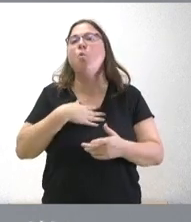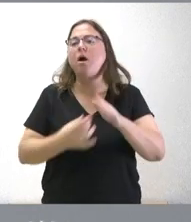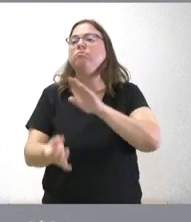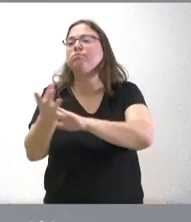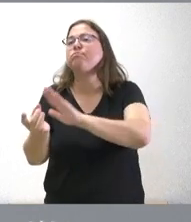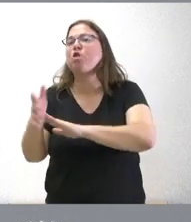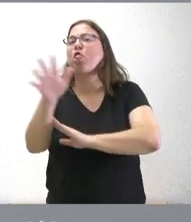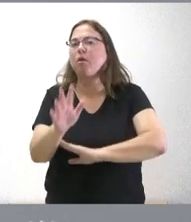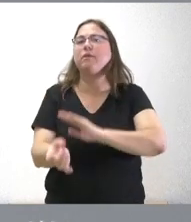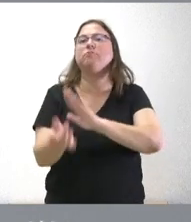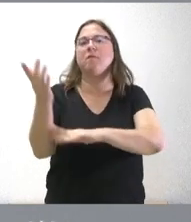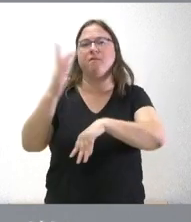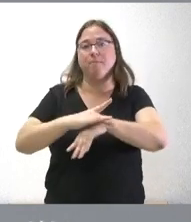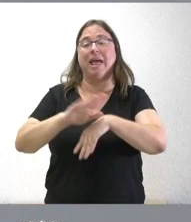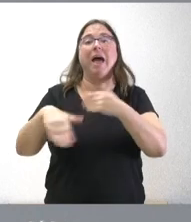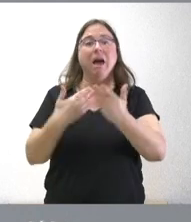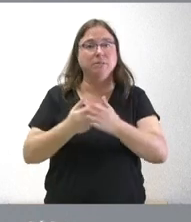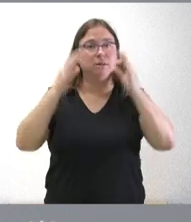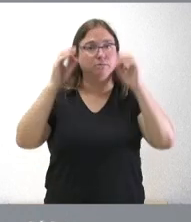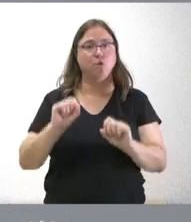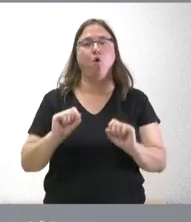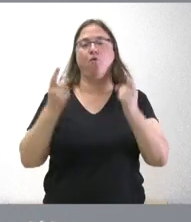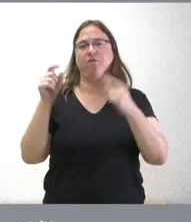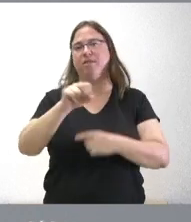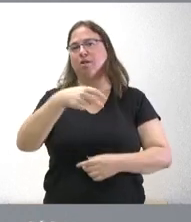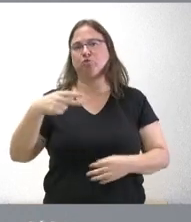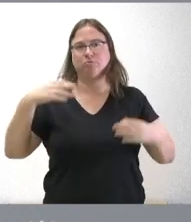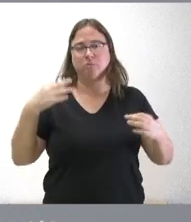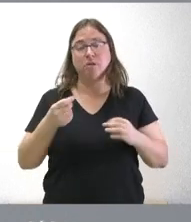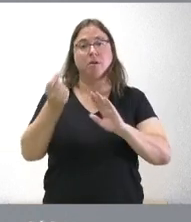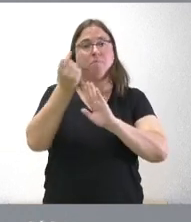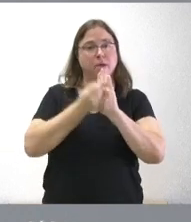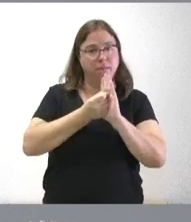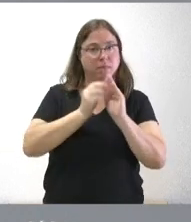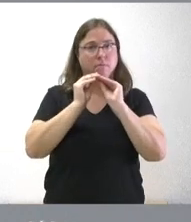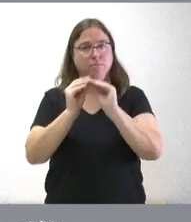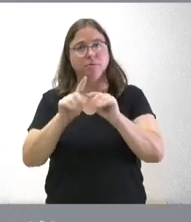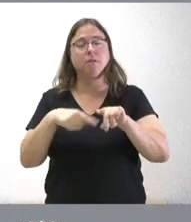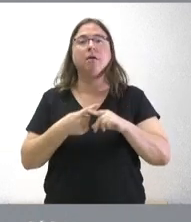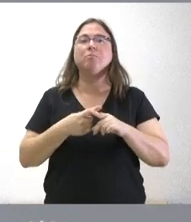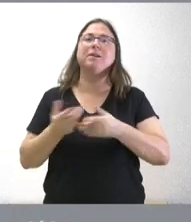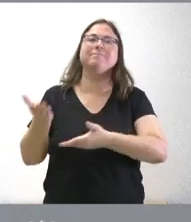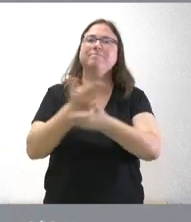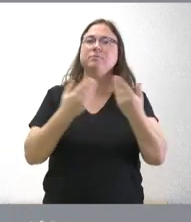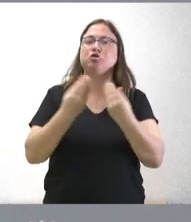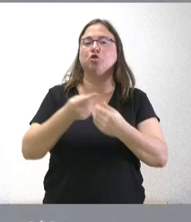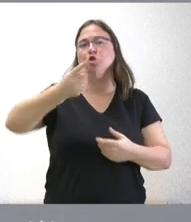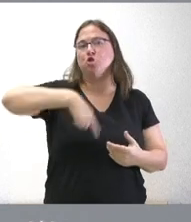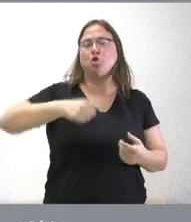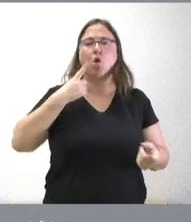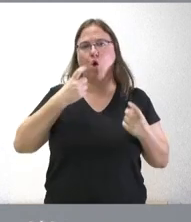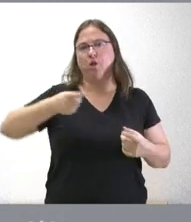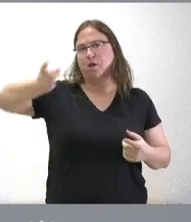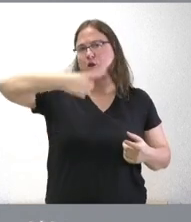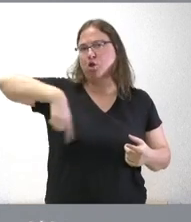origen hasta que se resuelva se conozca se tomen las medidas que pudieran corresponder y se haga en coordinación con los que estamos ahora coordinándonos